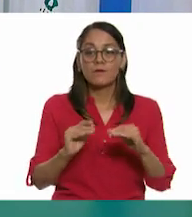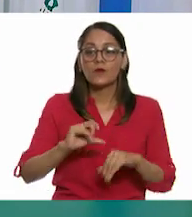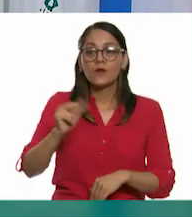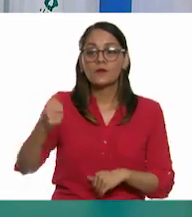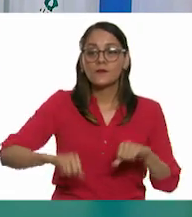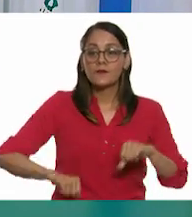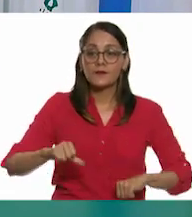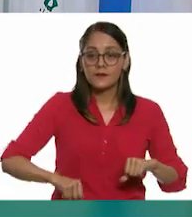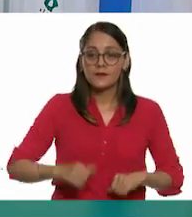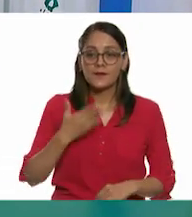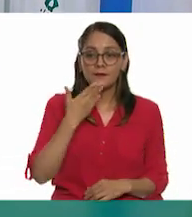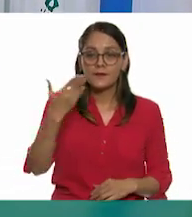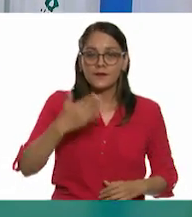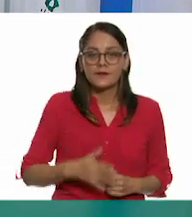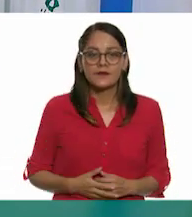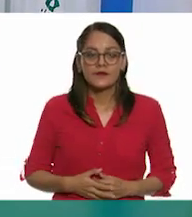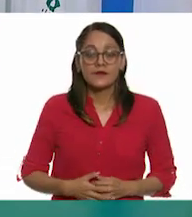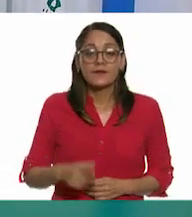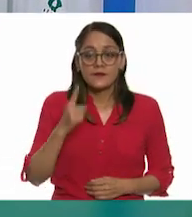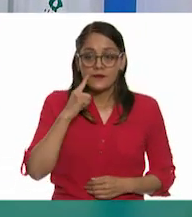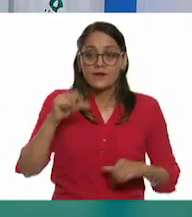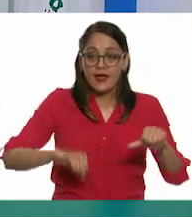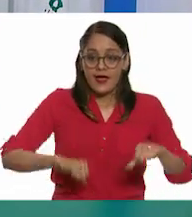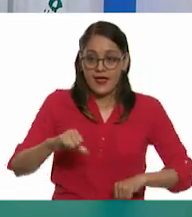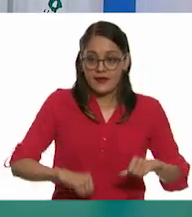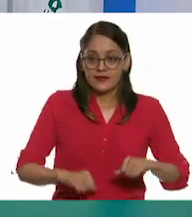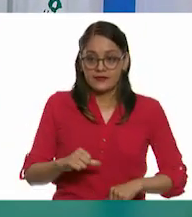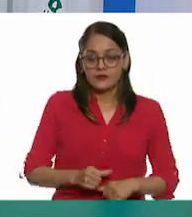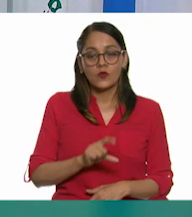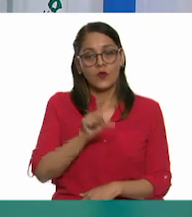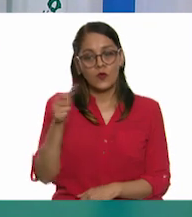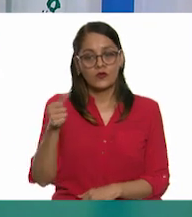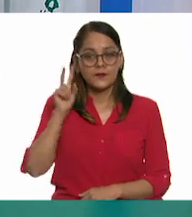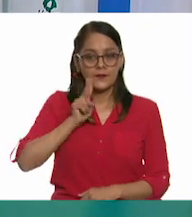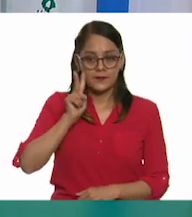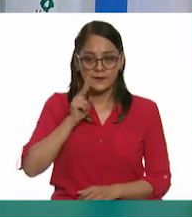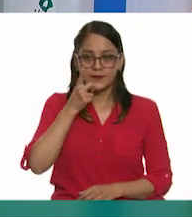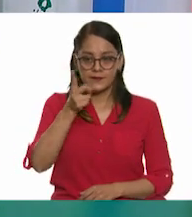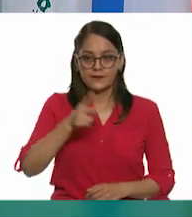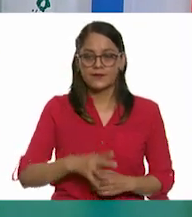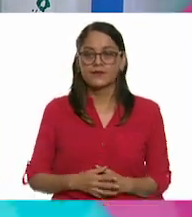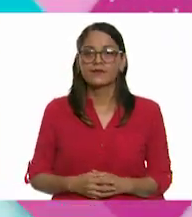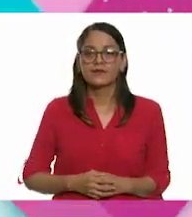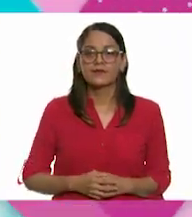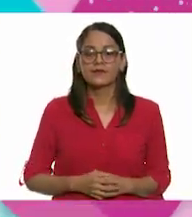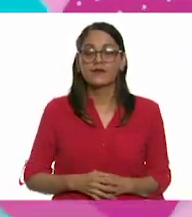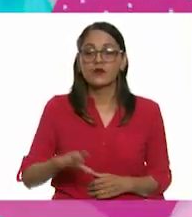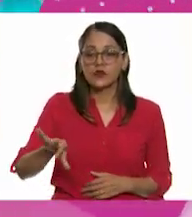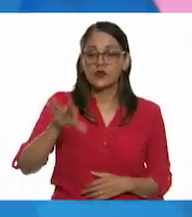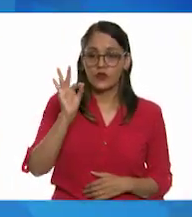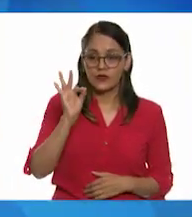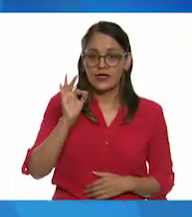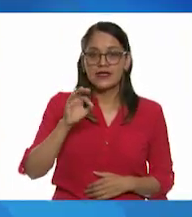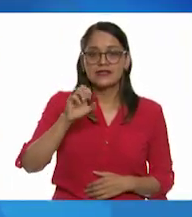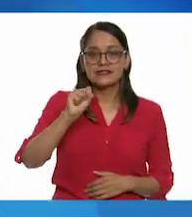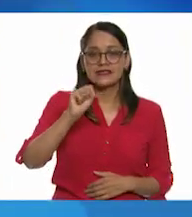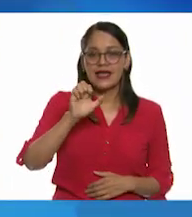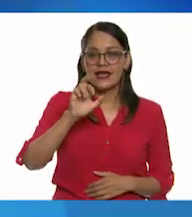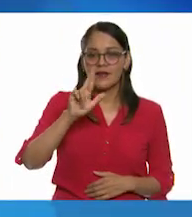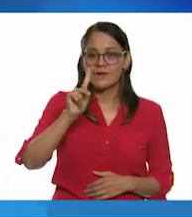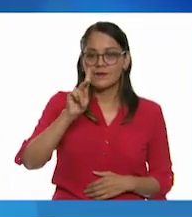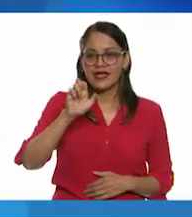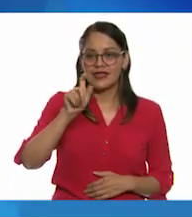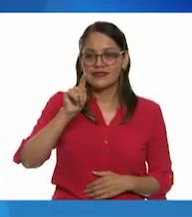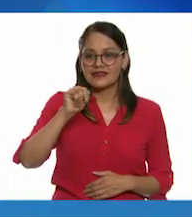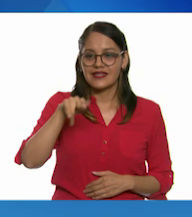actividad. Muy bien. Muy bien. Veamos, entonces. Esta actividad nos tiene el siguiente desafío. Y nos dice, toma la serpentina y en el piso